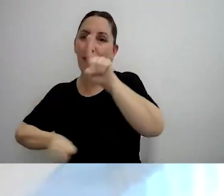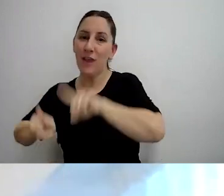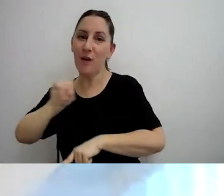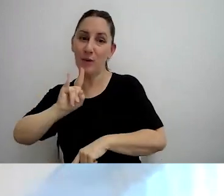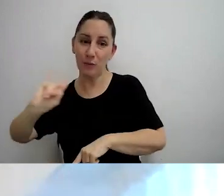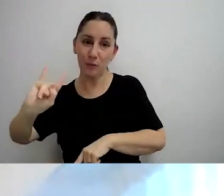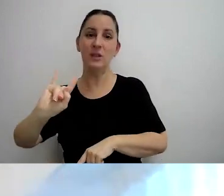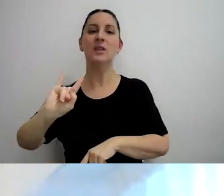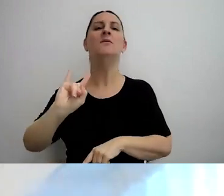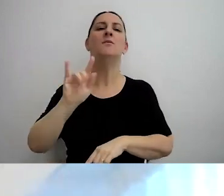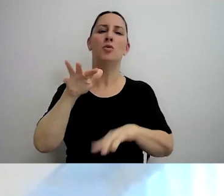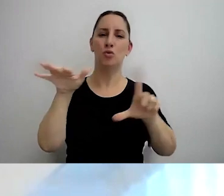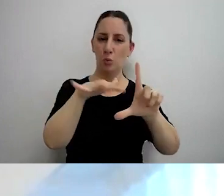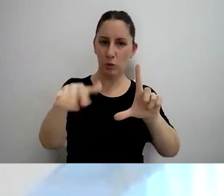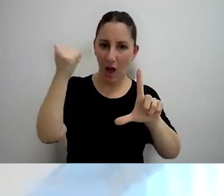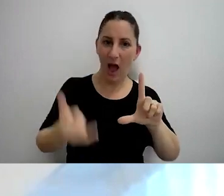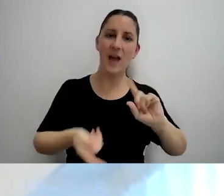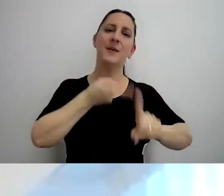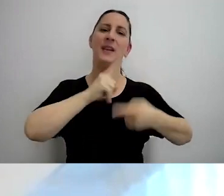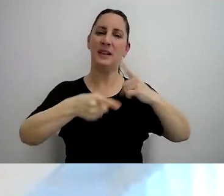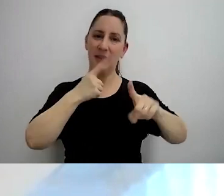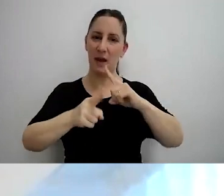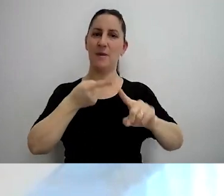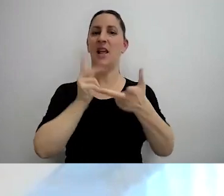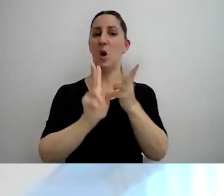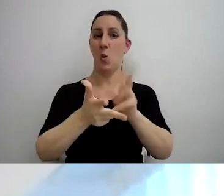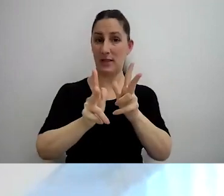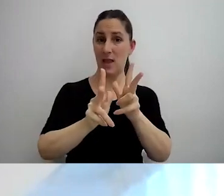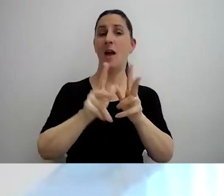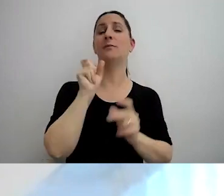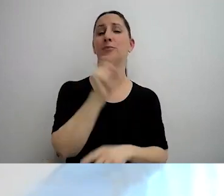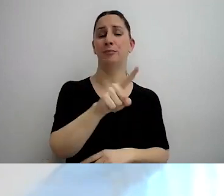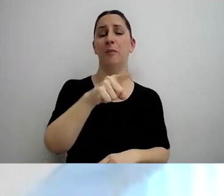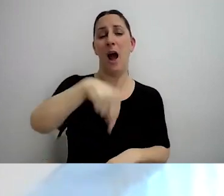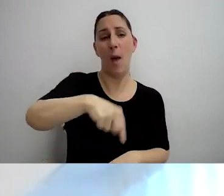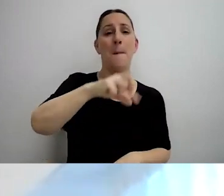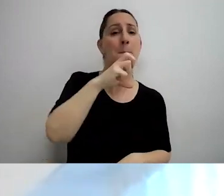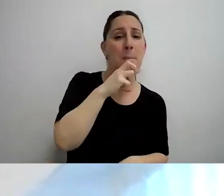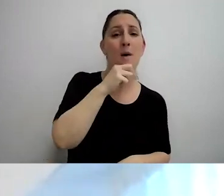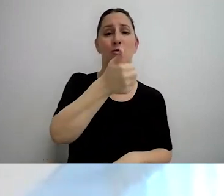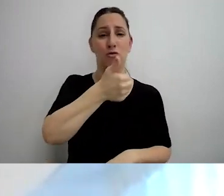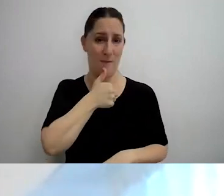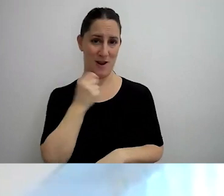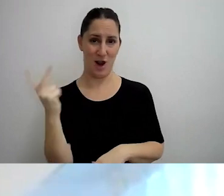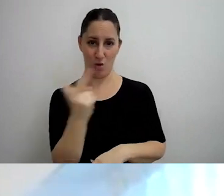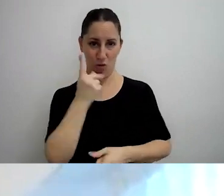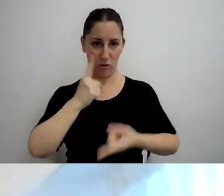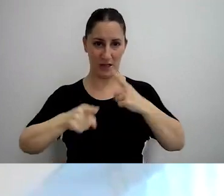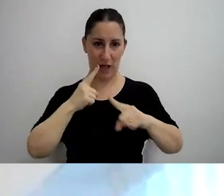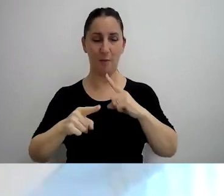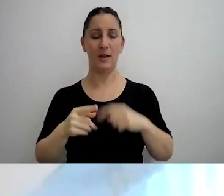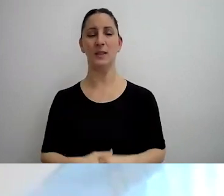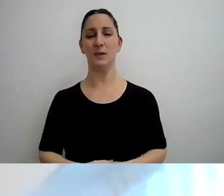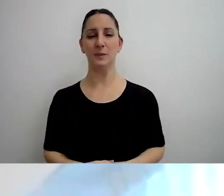con los subtítulos y con los intérpretes de lengua de señas, que son, en esta ocasión, Yamila y Pablo, así que,